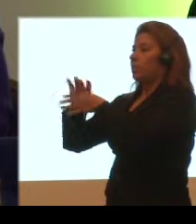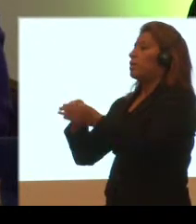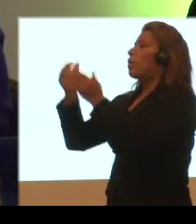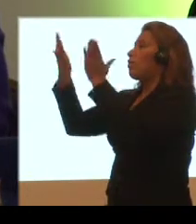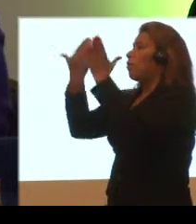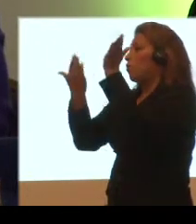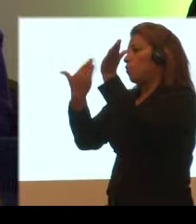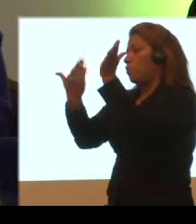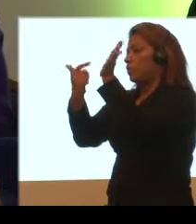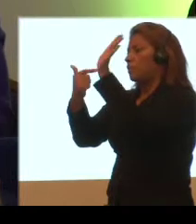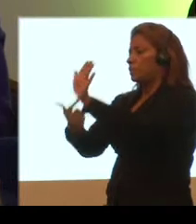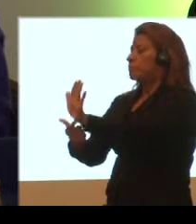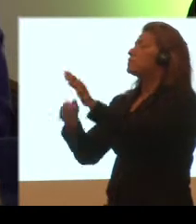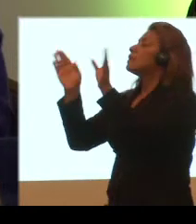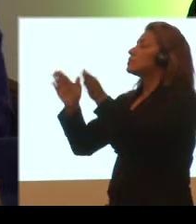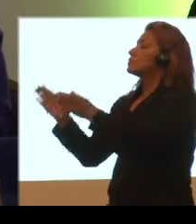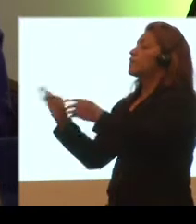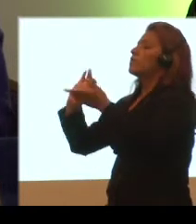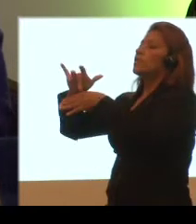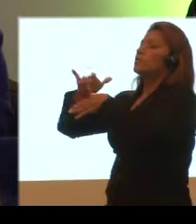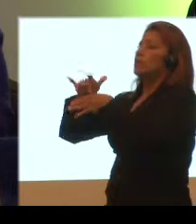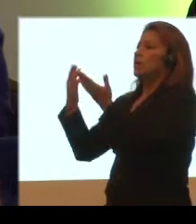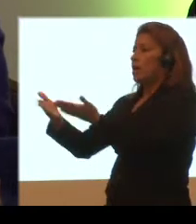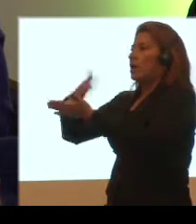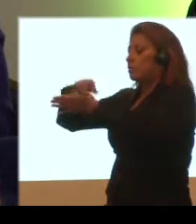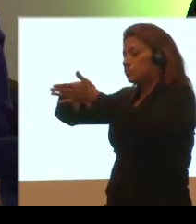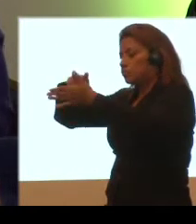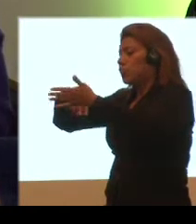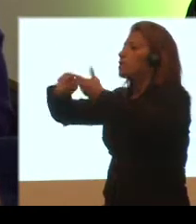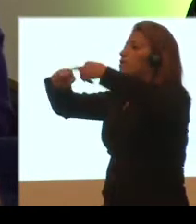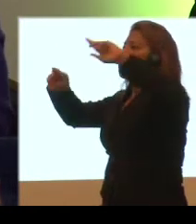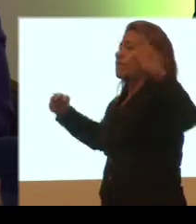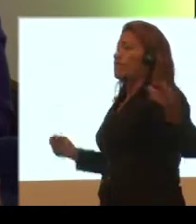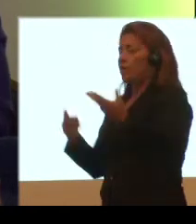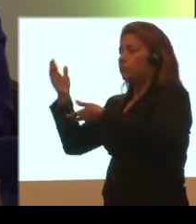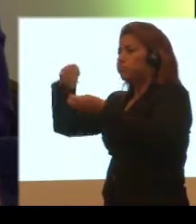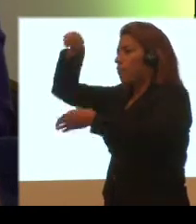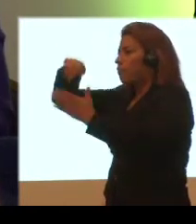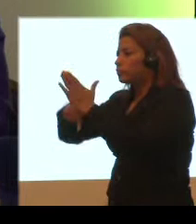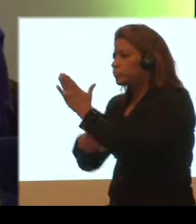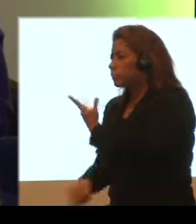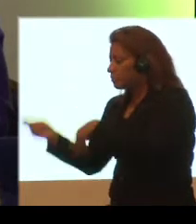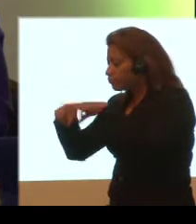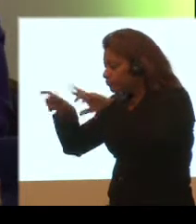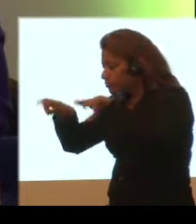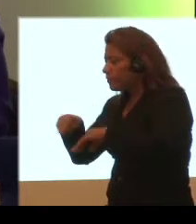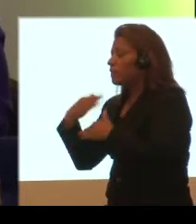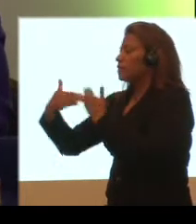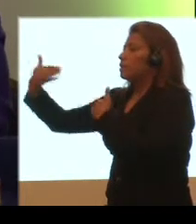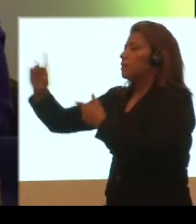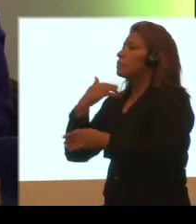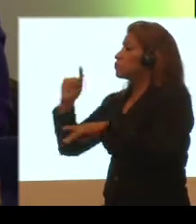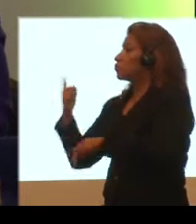un manual del Comité de Gestión de Riesgos sobre el cual se ha trabajado una reforma en la que se profundiza las acciones no sólo durante